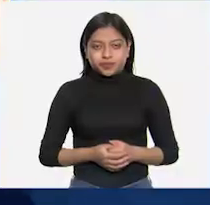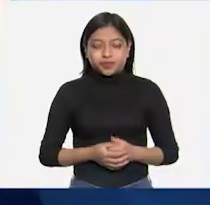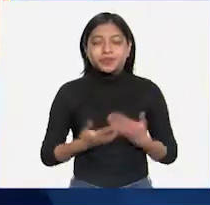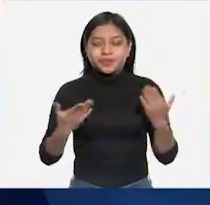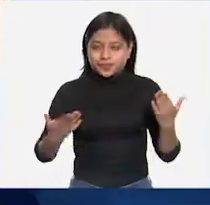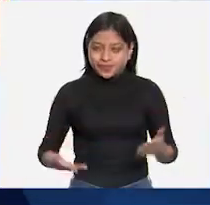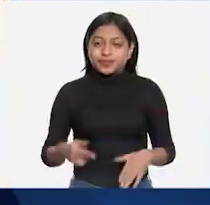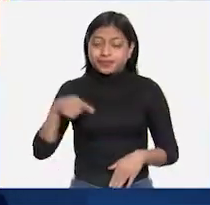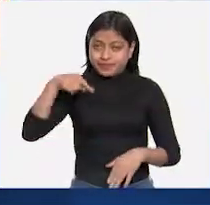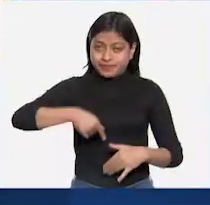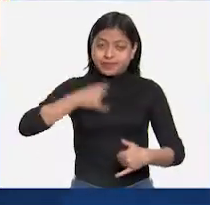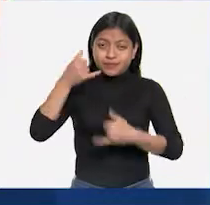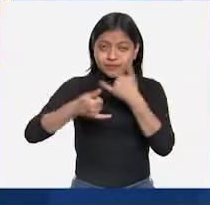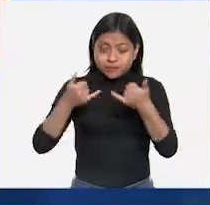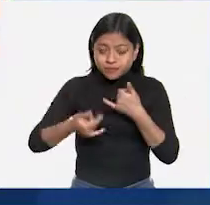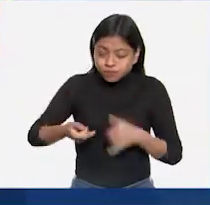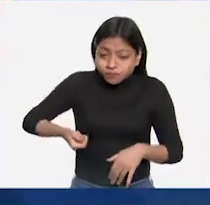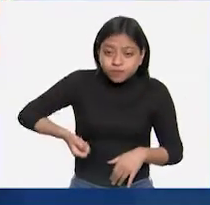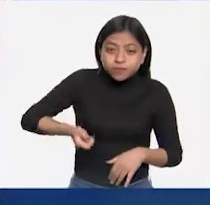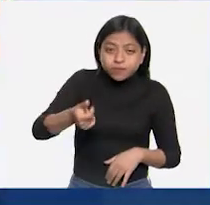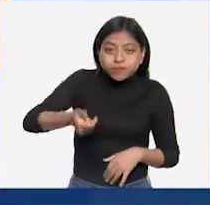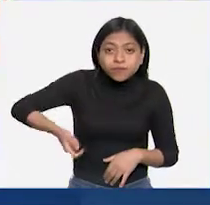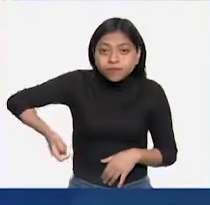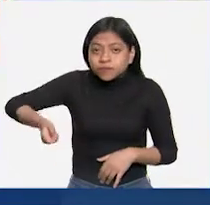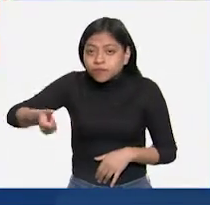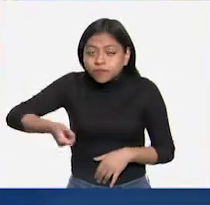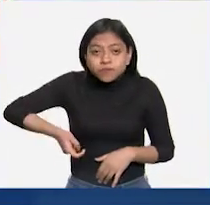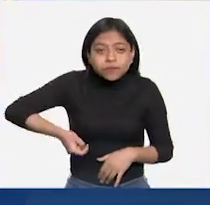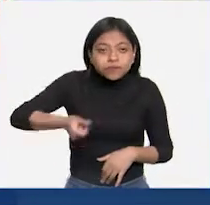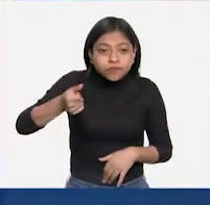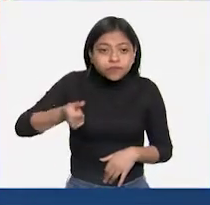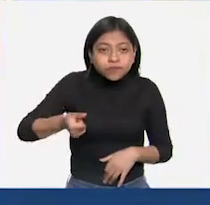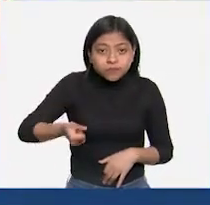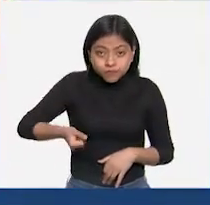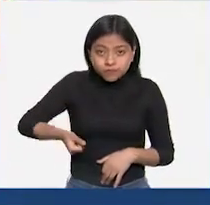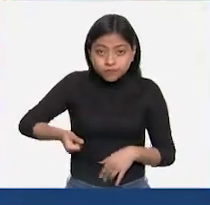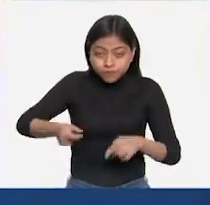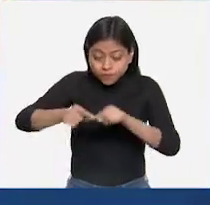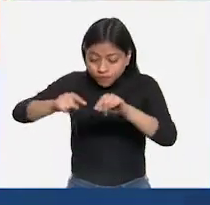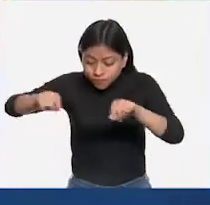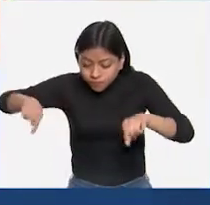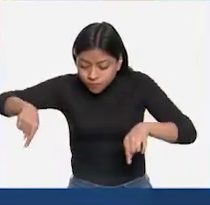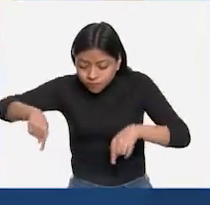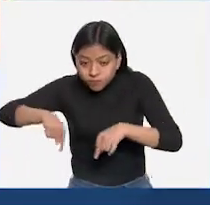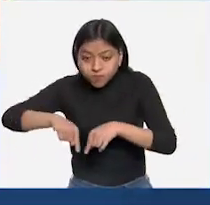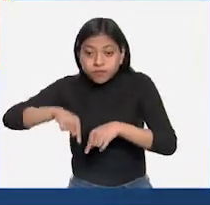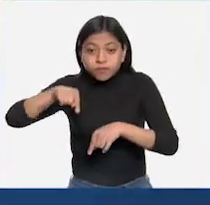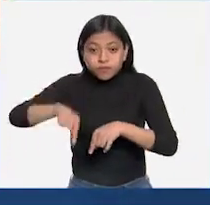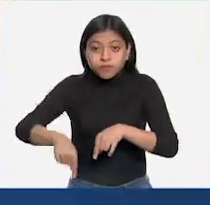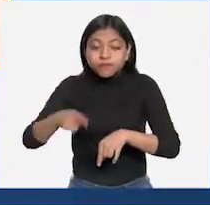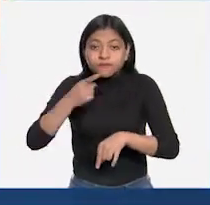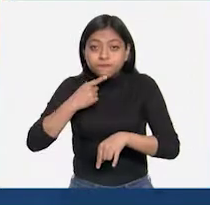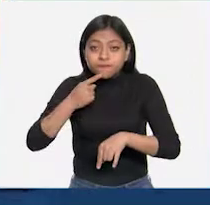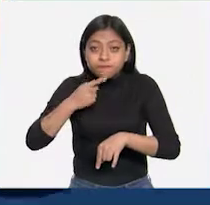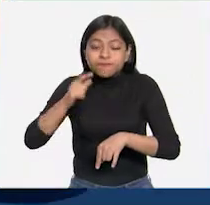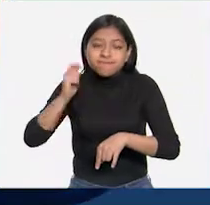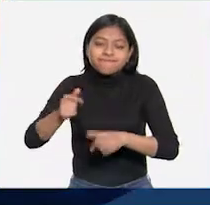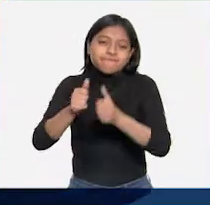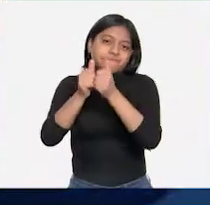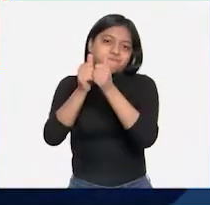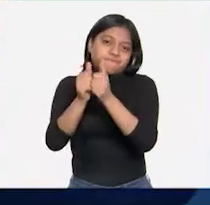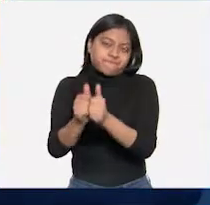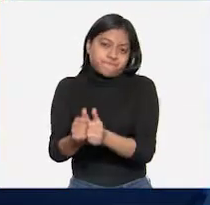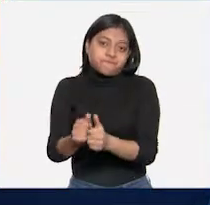Dentro del juego de canicas, durante el juego de canicas, las canicas dentro del círculo rombo están en el estado de reposo.